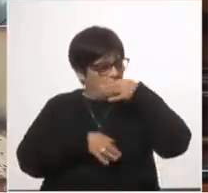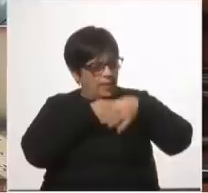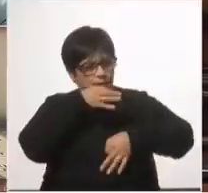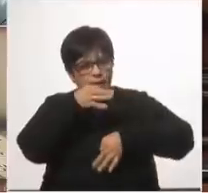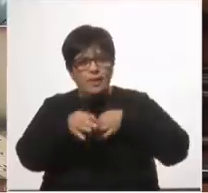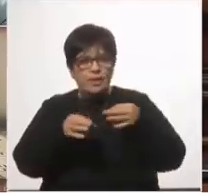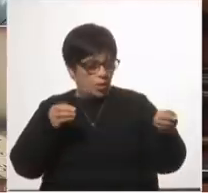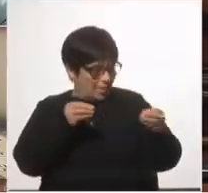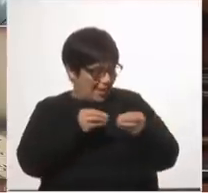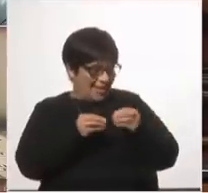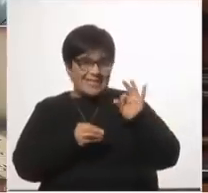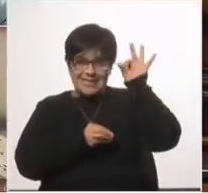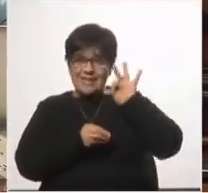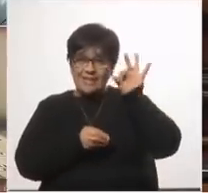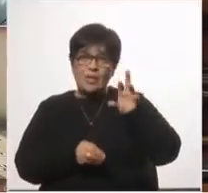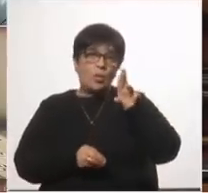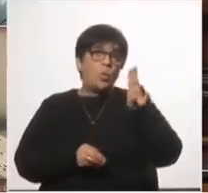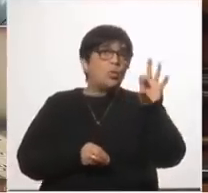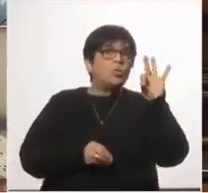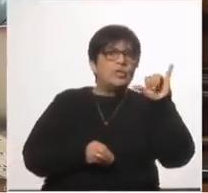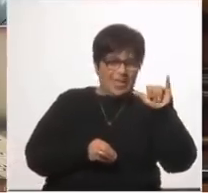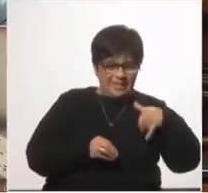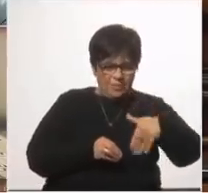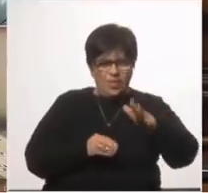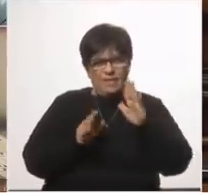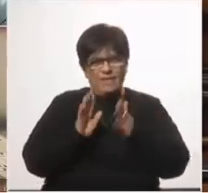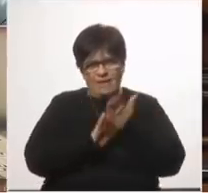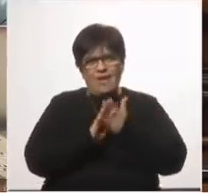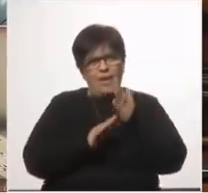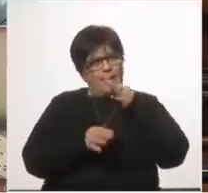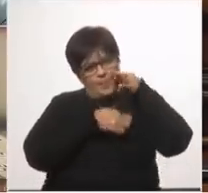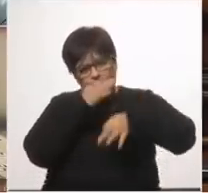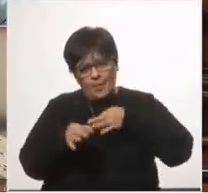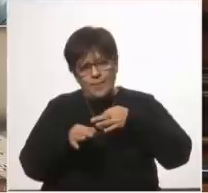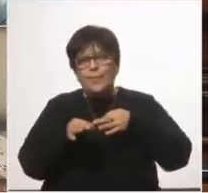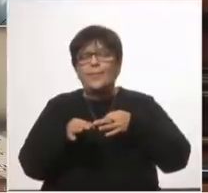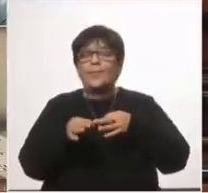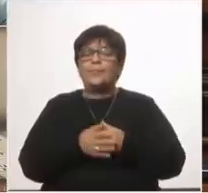mi compañero del Senado Uruguay-Russi va específicamente luego a trabajar a plantear este tema